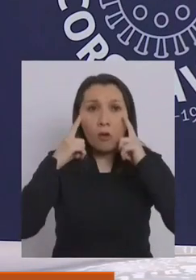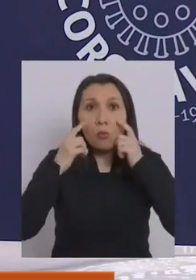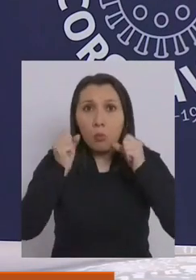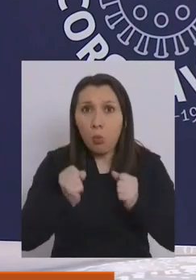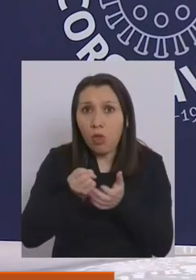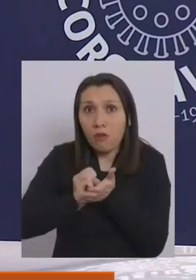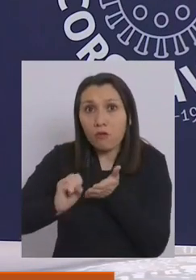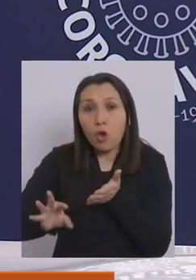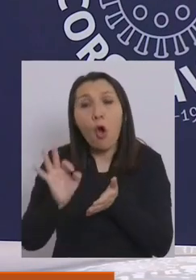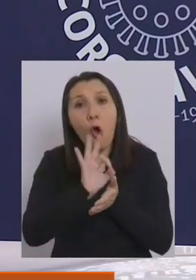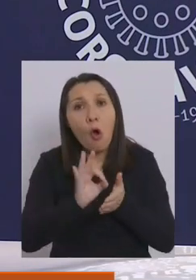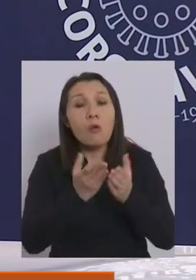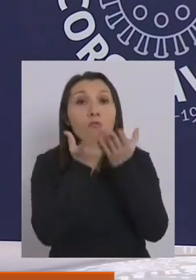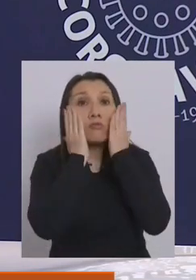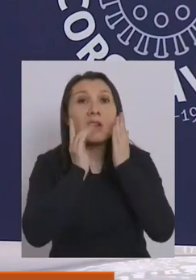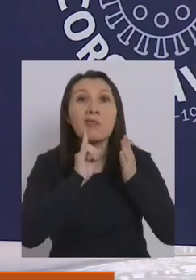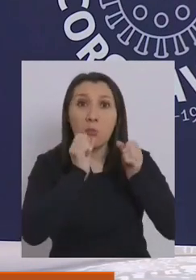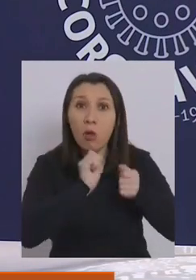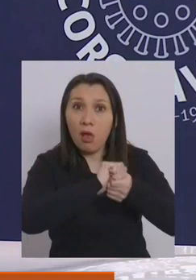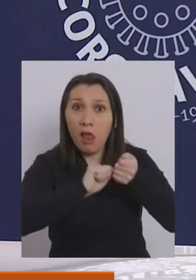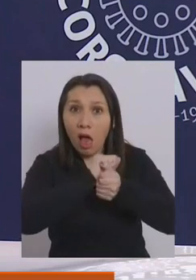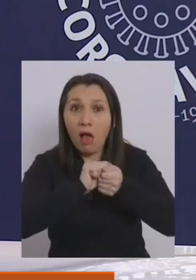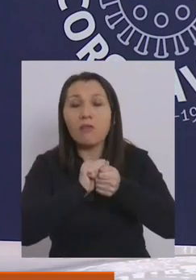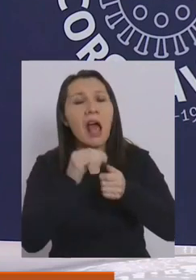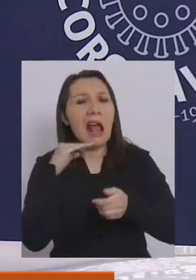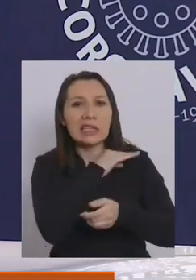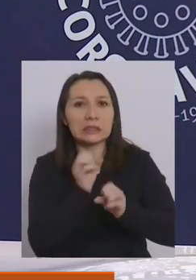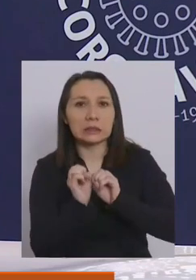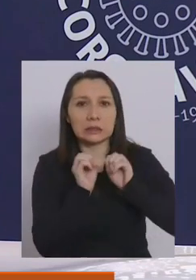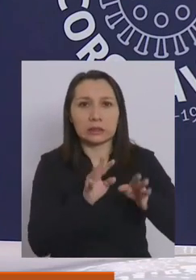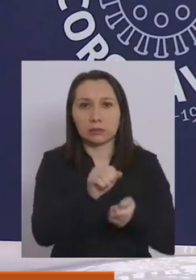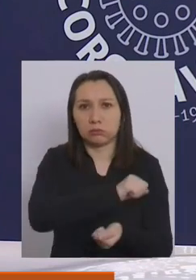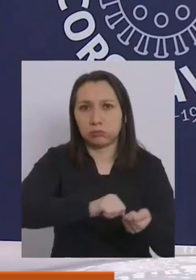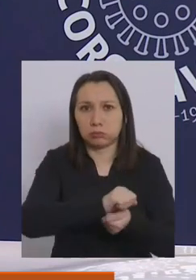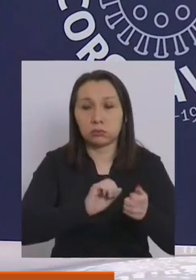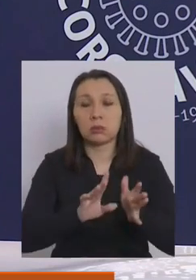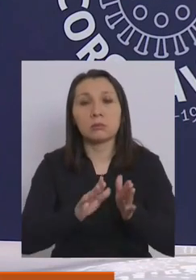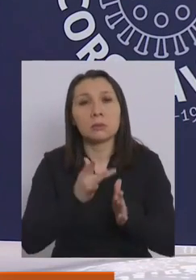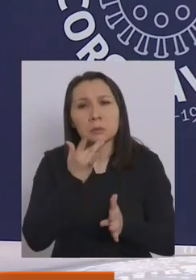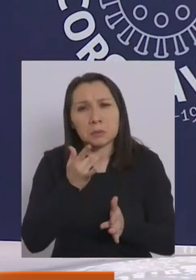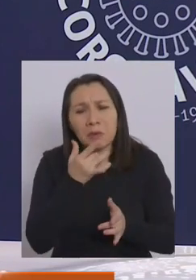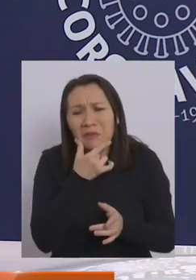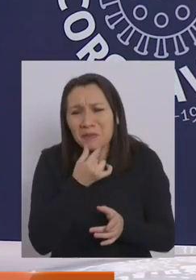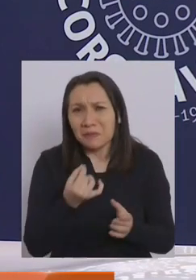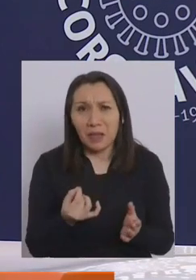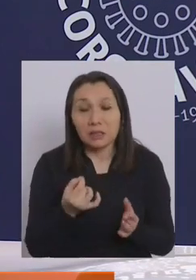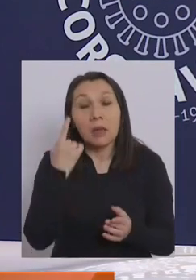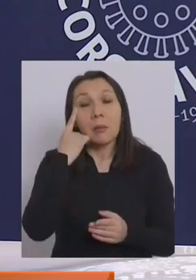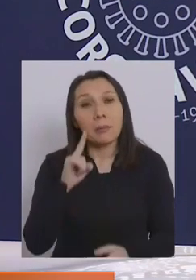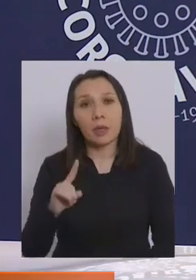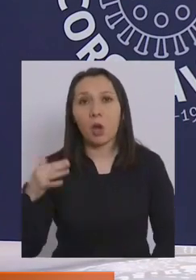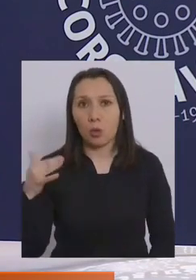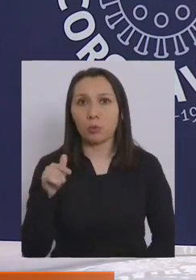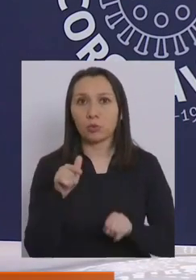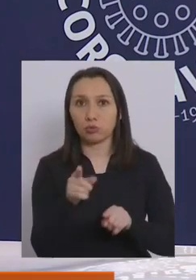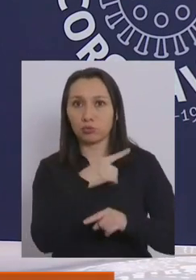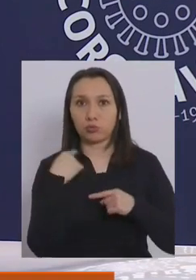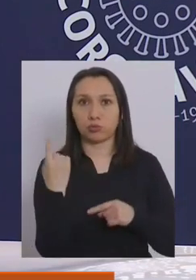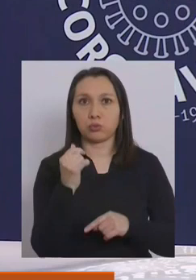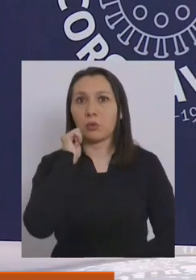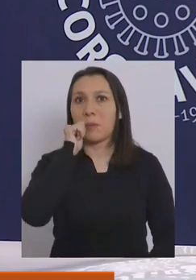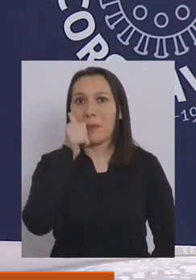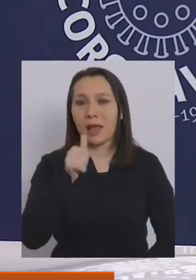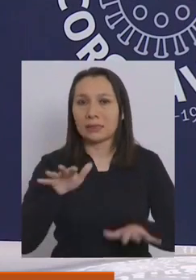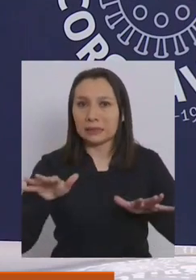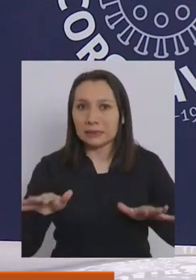desechable o si es una mascarilla lavable, lavarla. Son medidas simples, pero que son fundamentales en este acto que vamos a tener